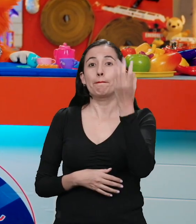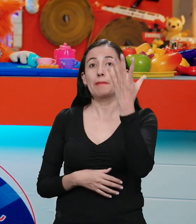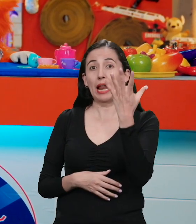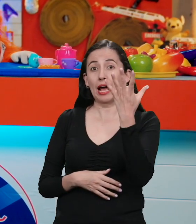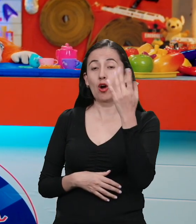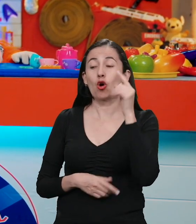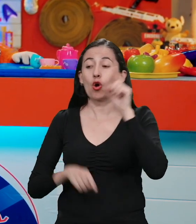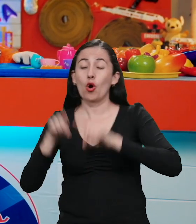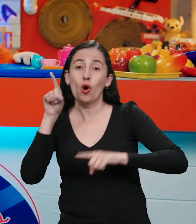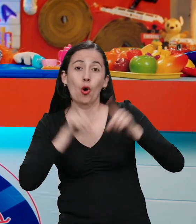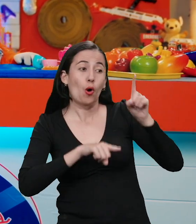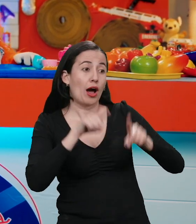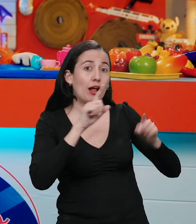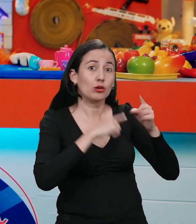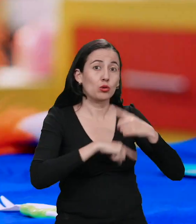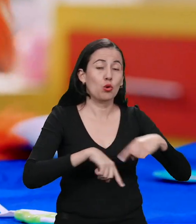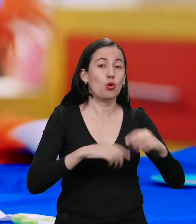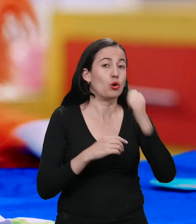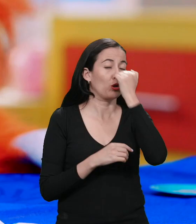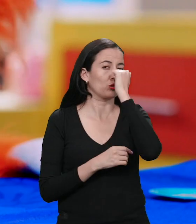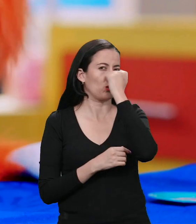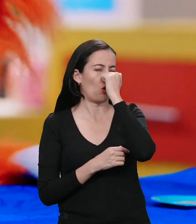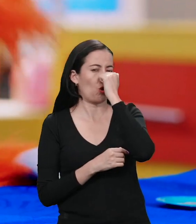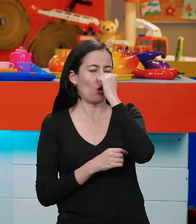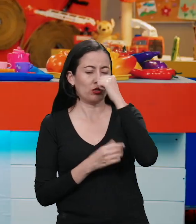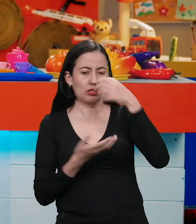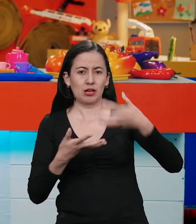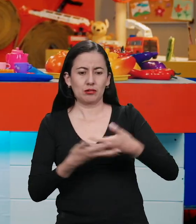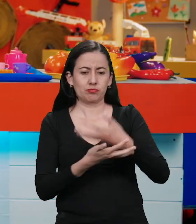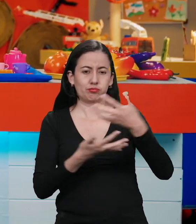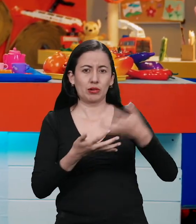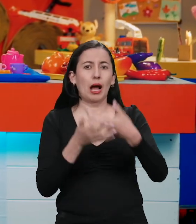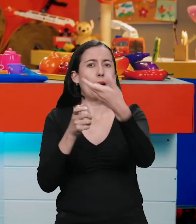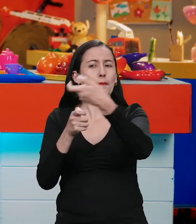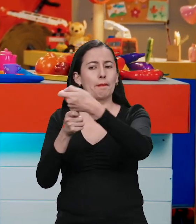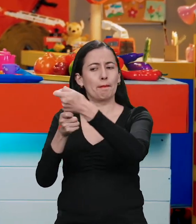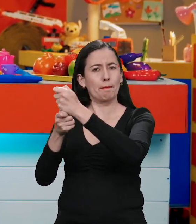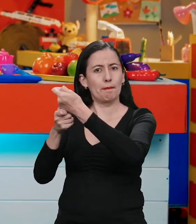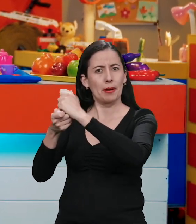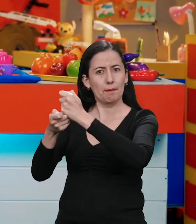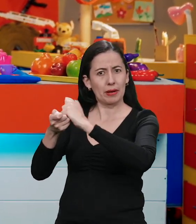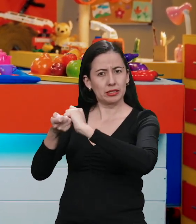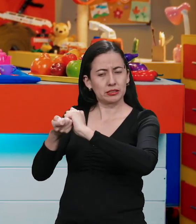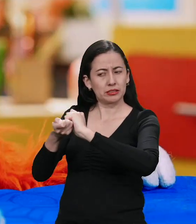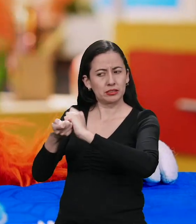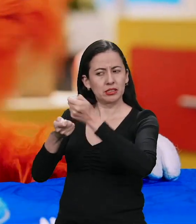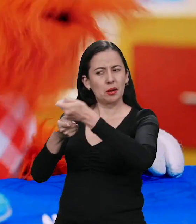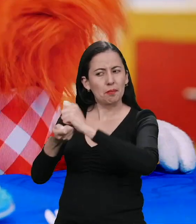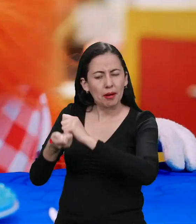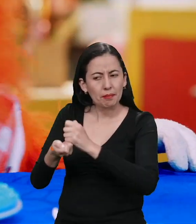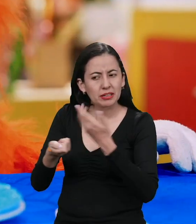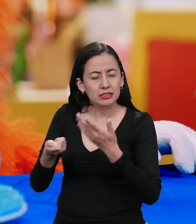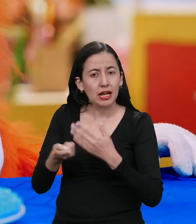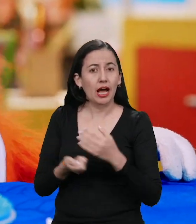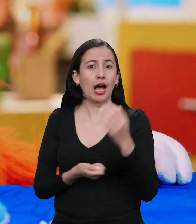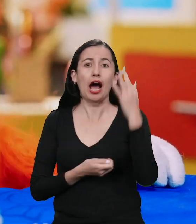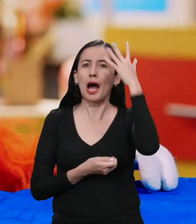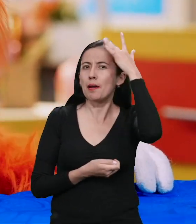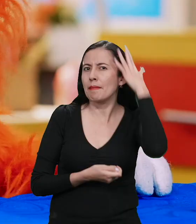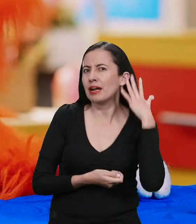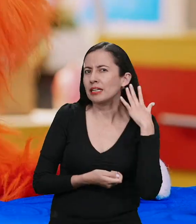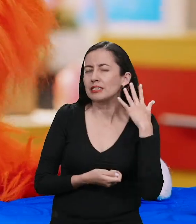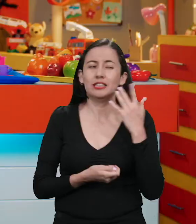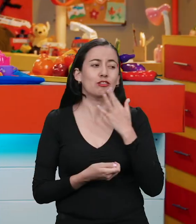¡El blanco con un poquitín de rojo de rábano! ¡Sí! ¿Y las papas? ¡Las papas! ¡Las papas son